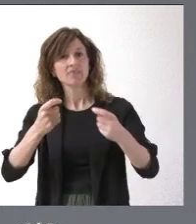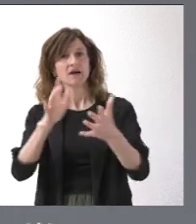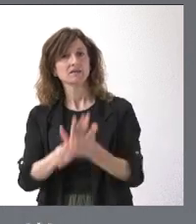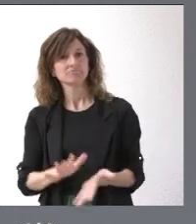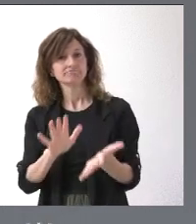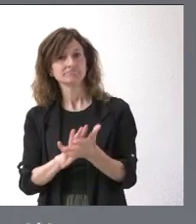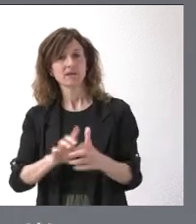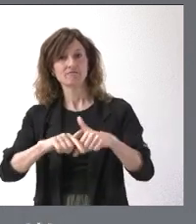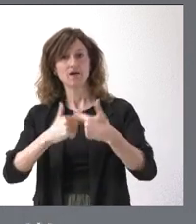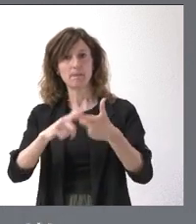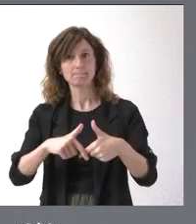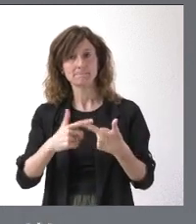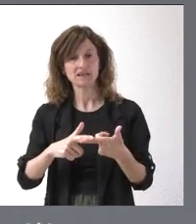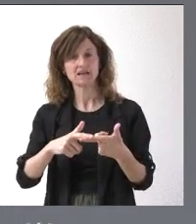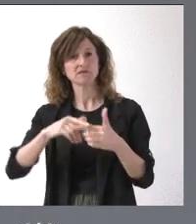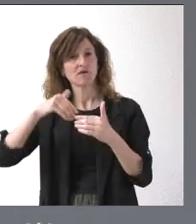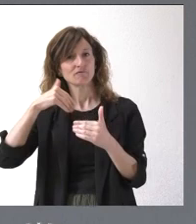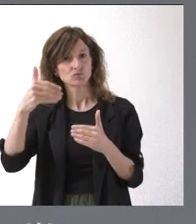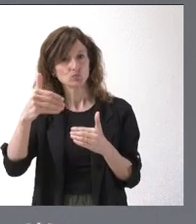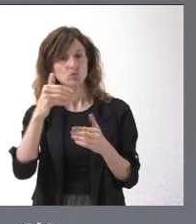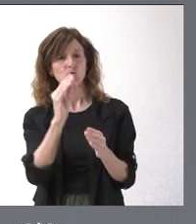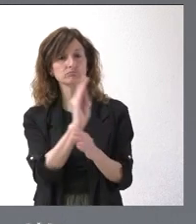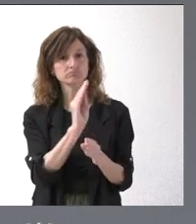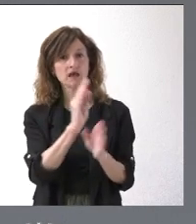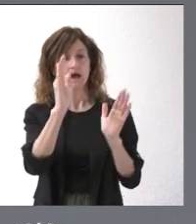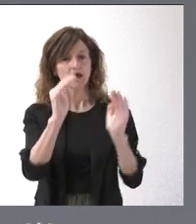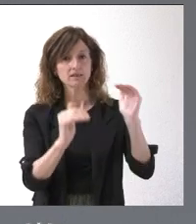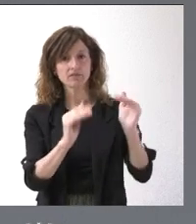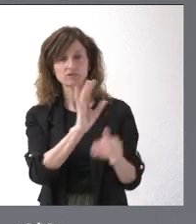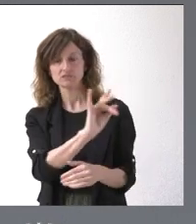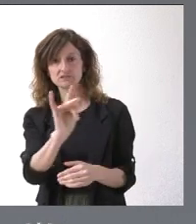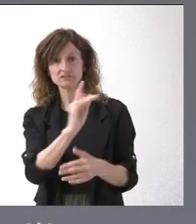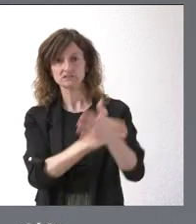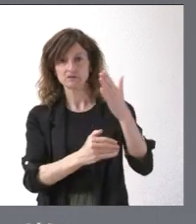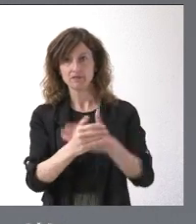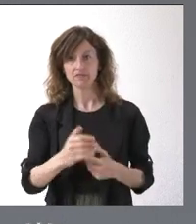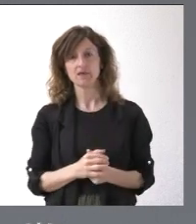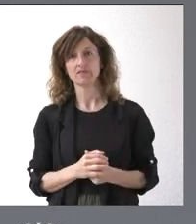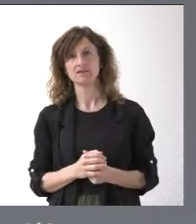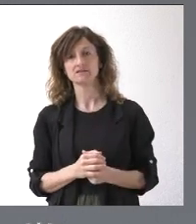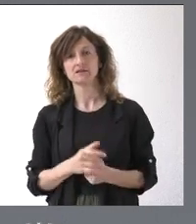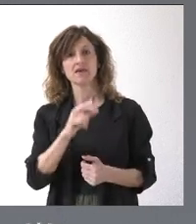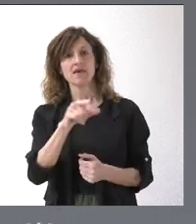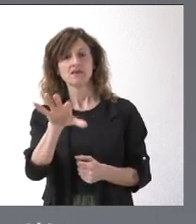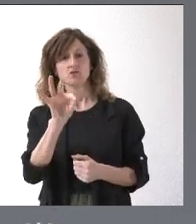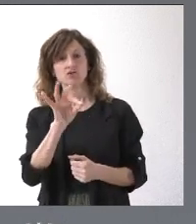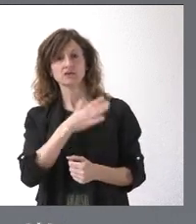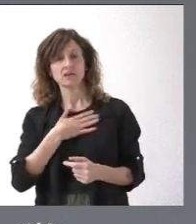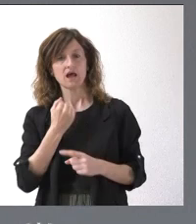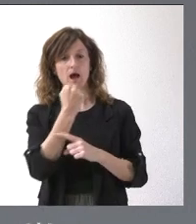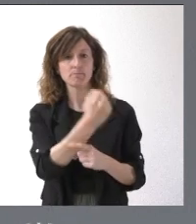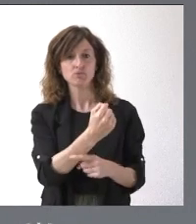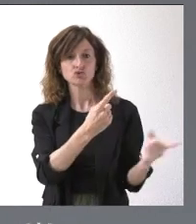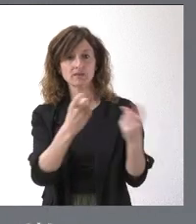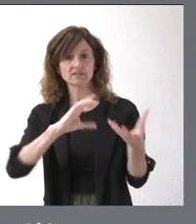a sus familias de que van a estar atendidos, de que van a estar atendidas con lo que ellos quieren, con los apoyos que